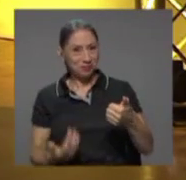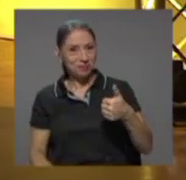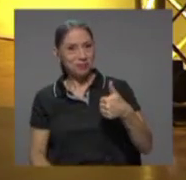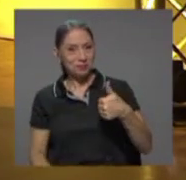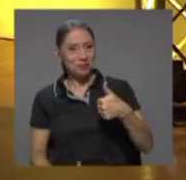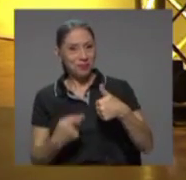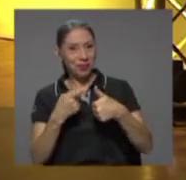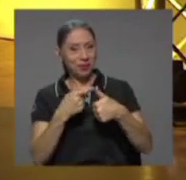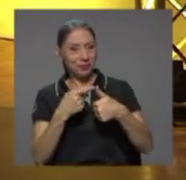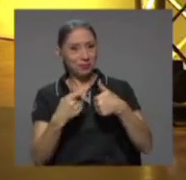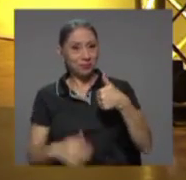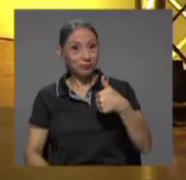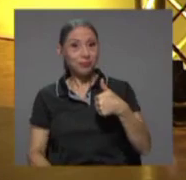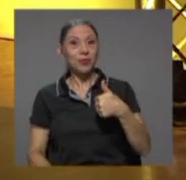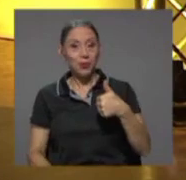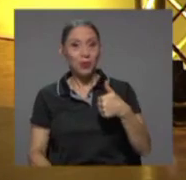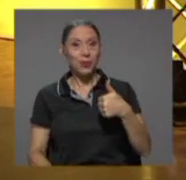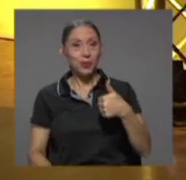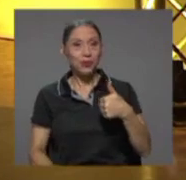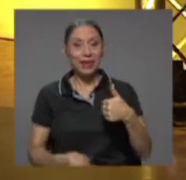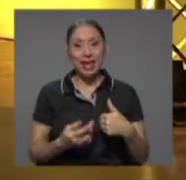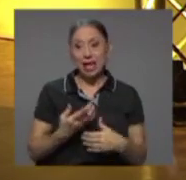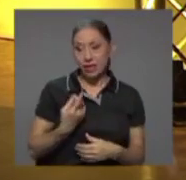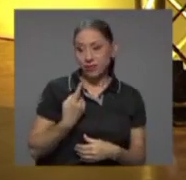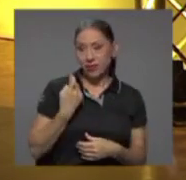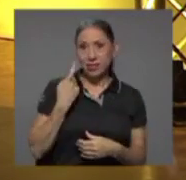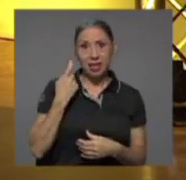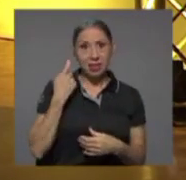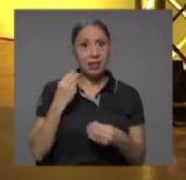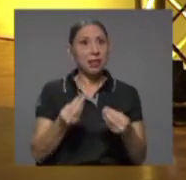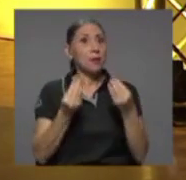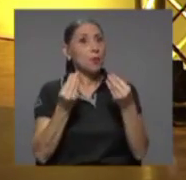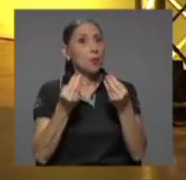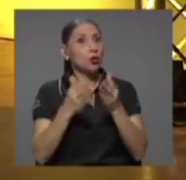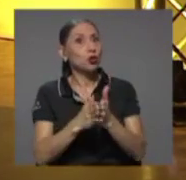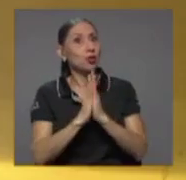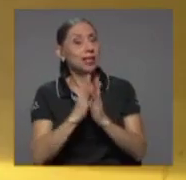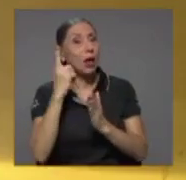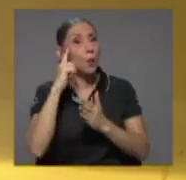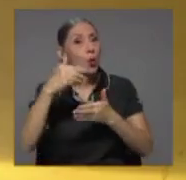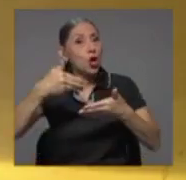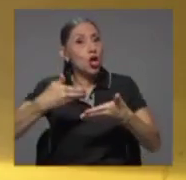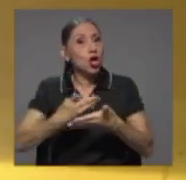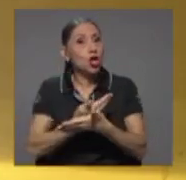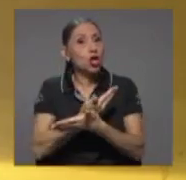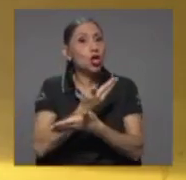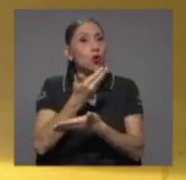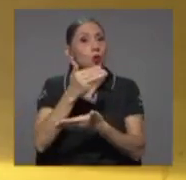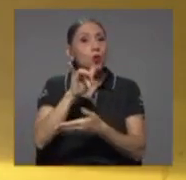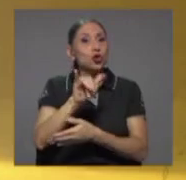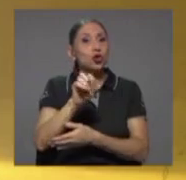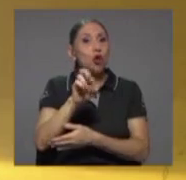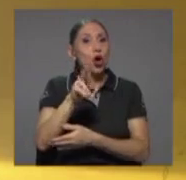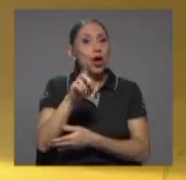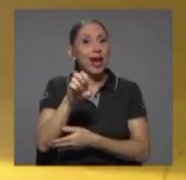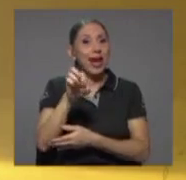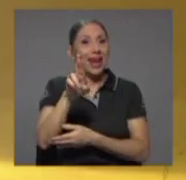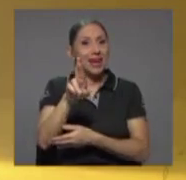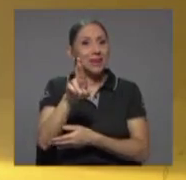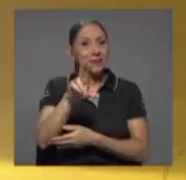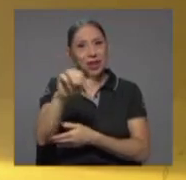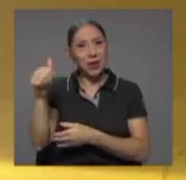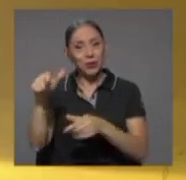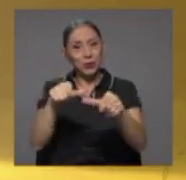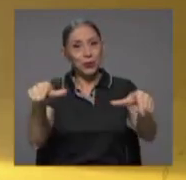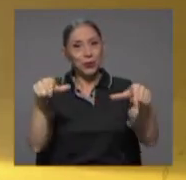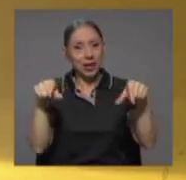muy solicitado recientemente por el New Yorker y en otros lugares también, a